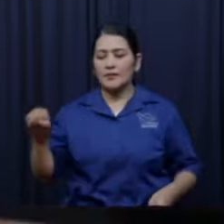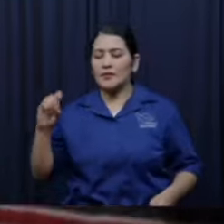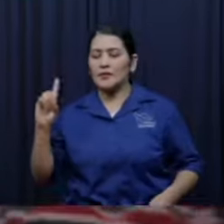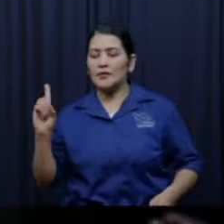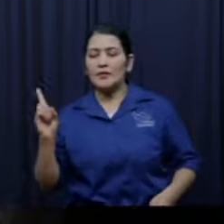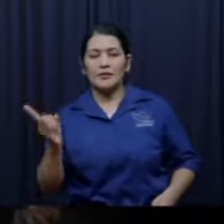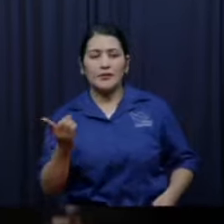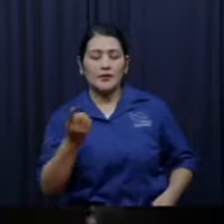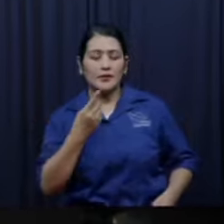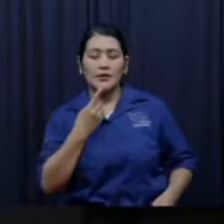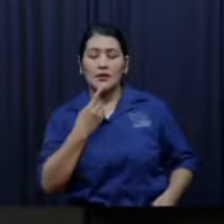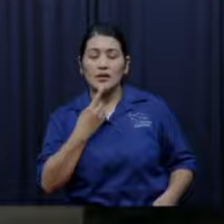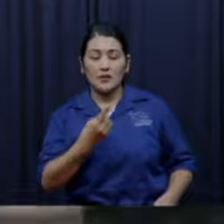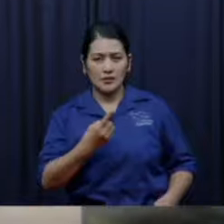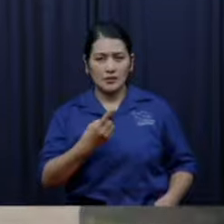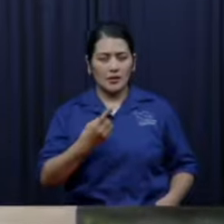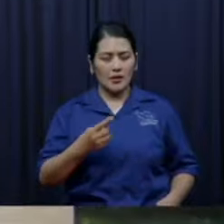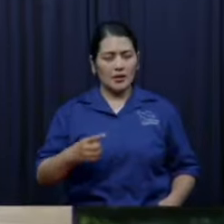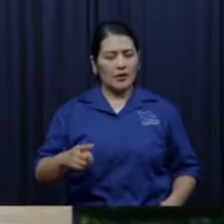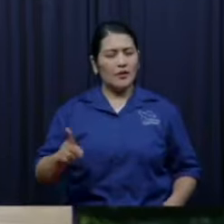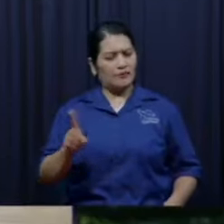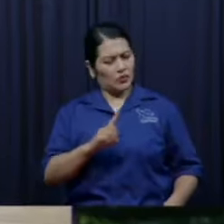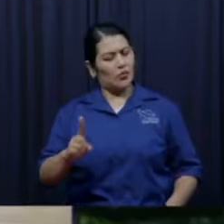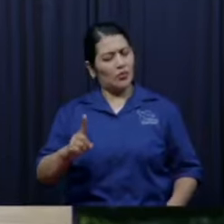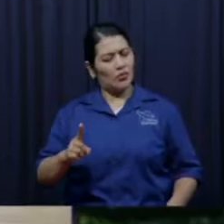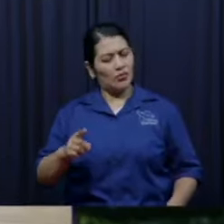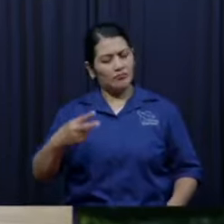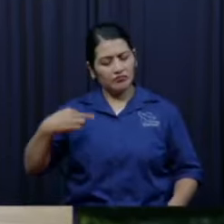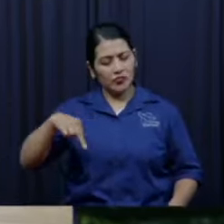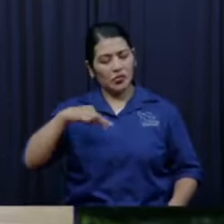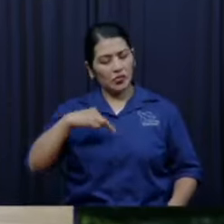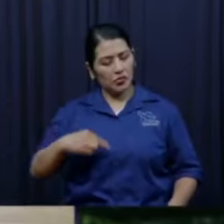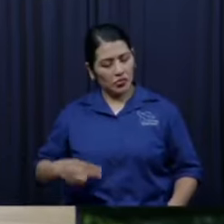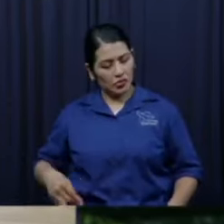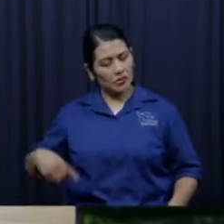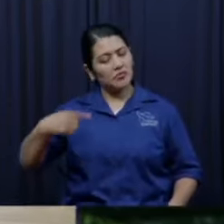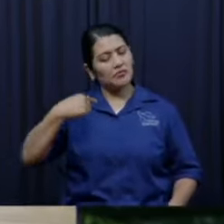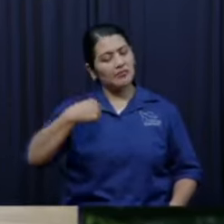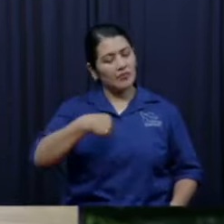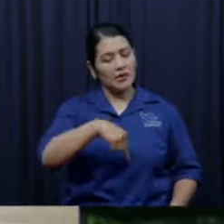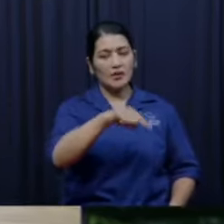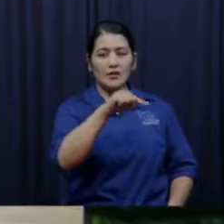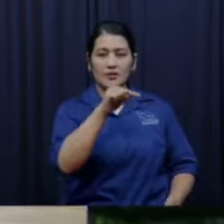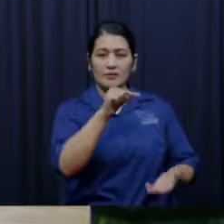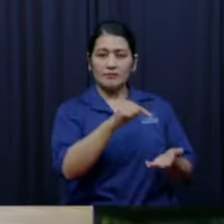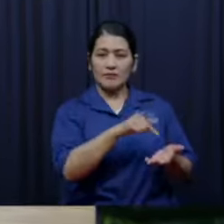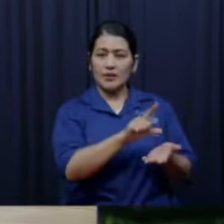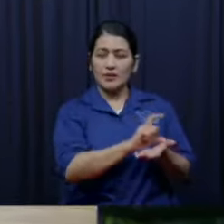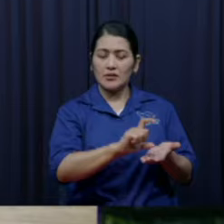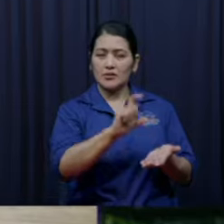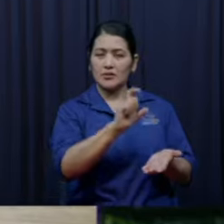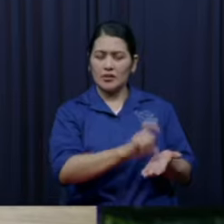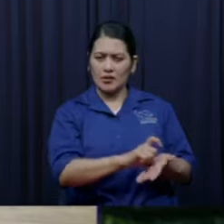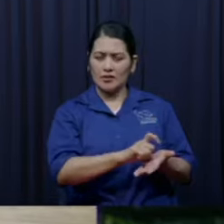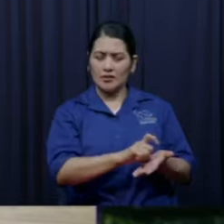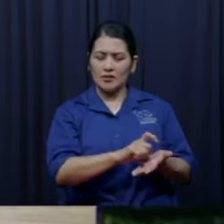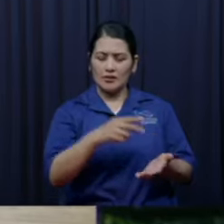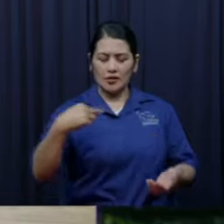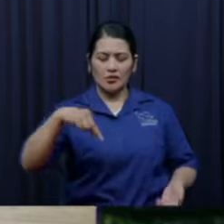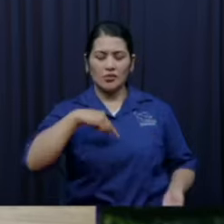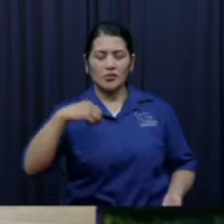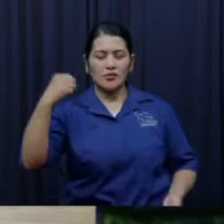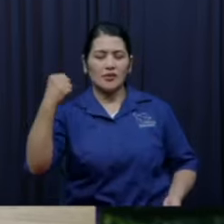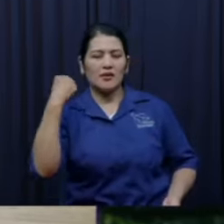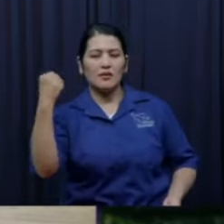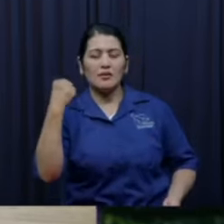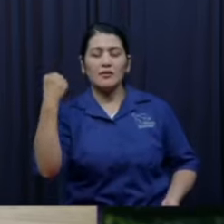vamos vamos a ir y aquí es donde tendríamos que analizar también las otras cuatro formas que Dios tiene de derrotar a los jebuseos pero eso lo vamos